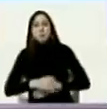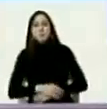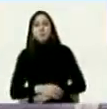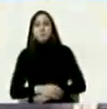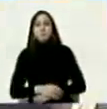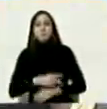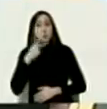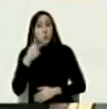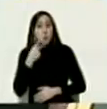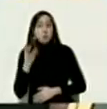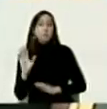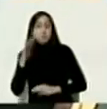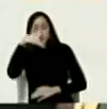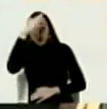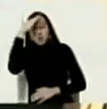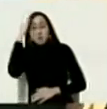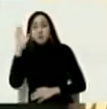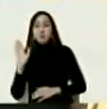políticamente hablando